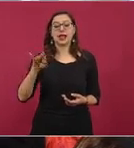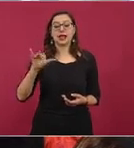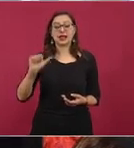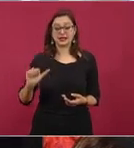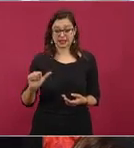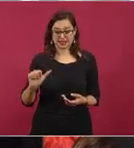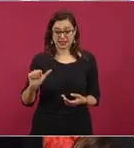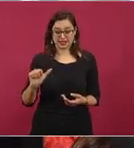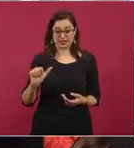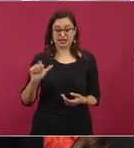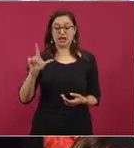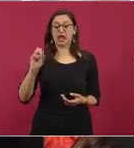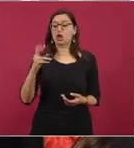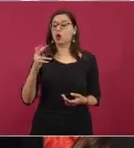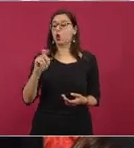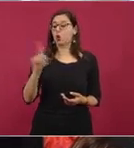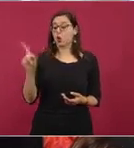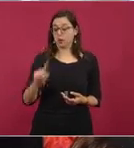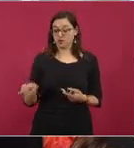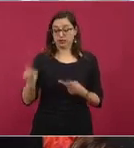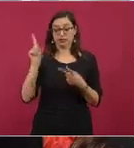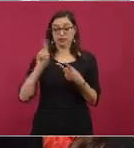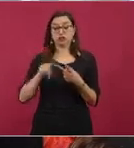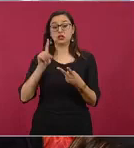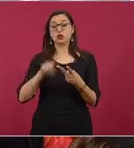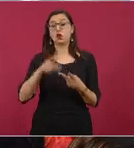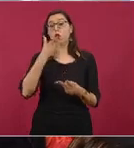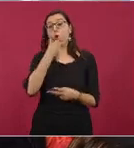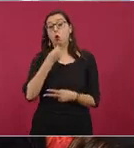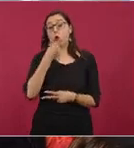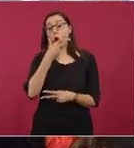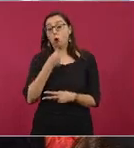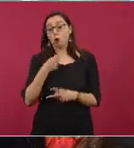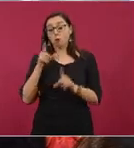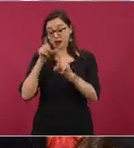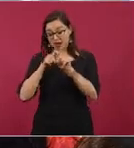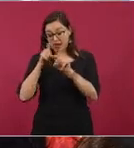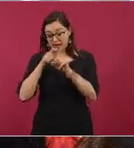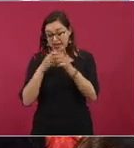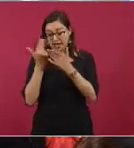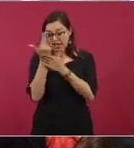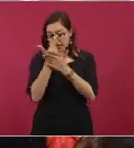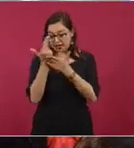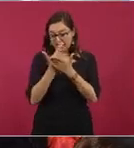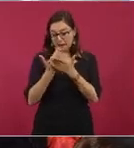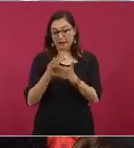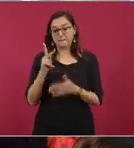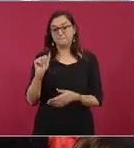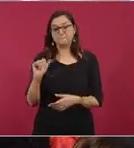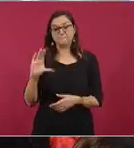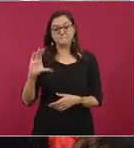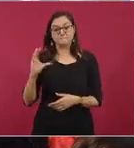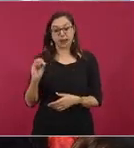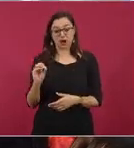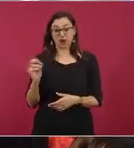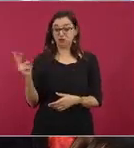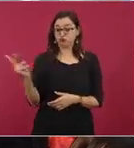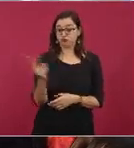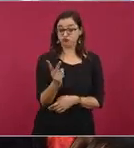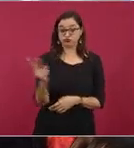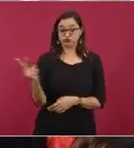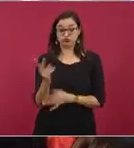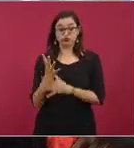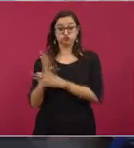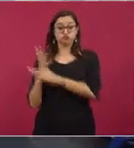caricaturista Paco Calderón están diciendo que el aeropuerto internacional